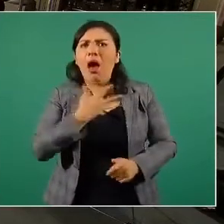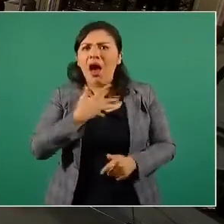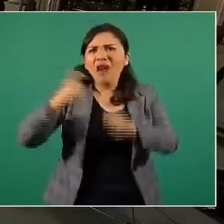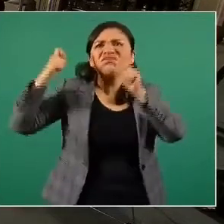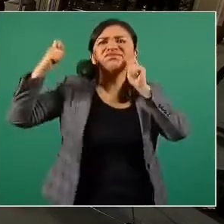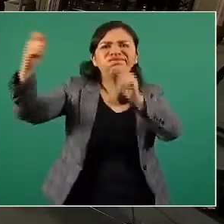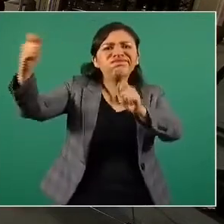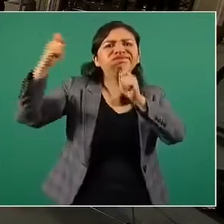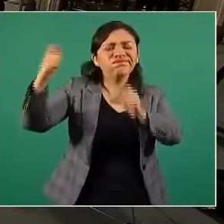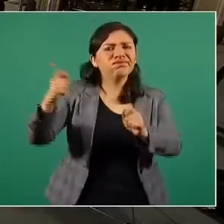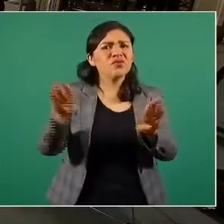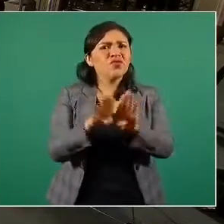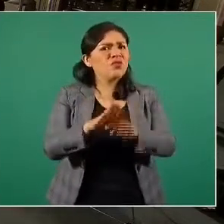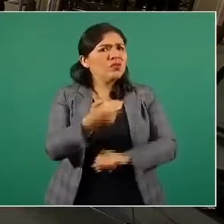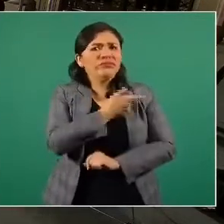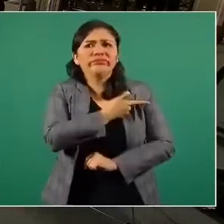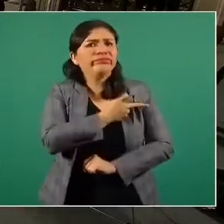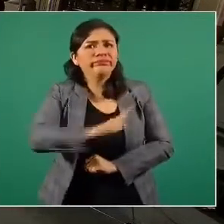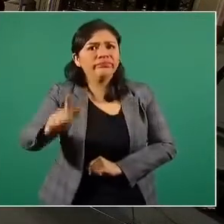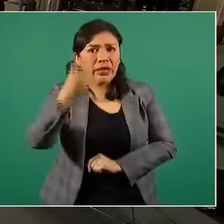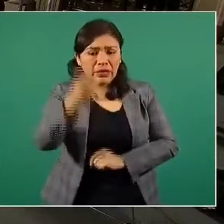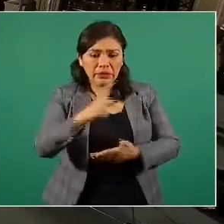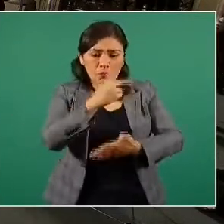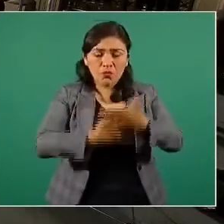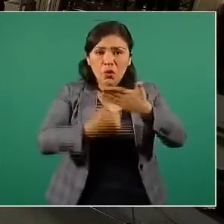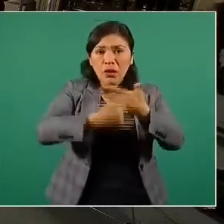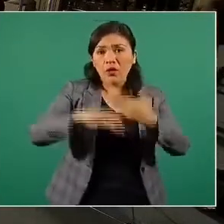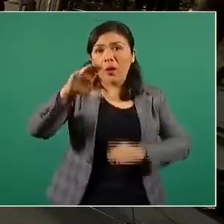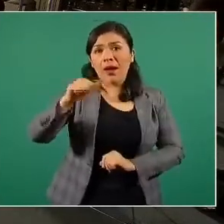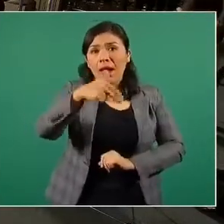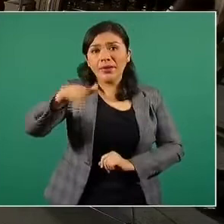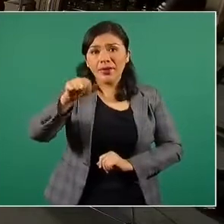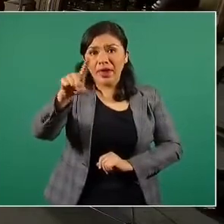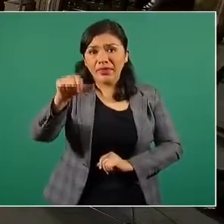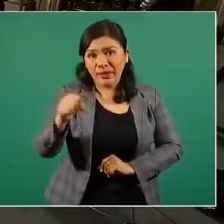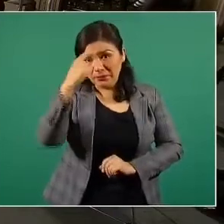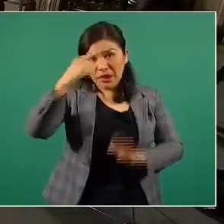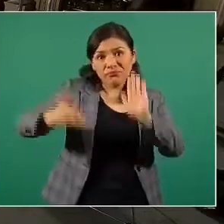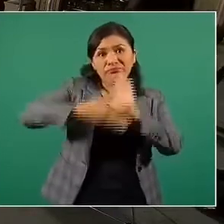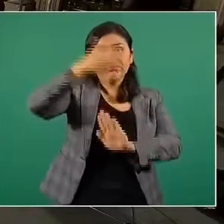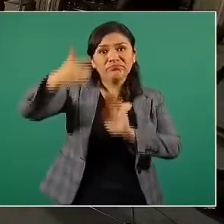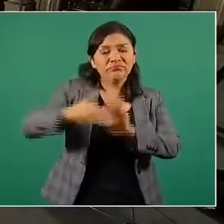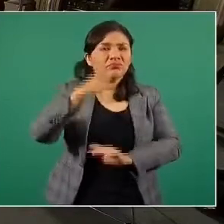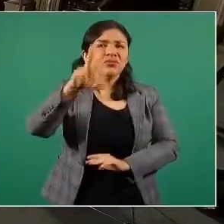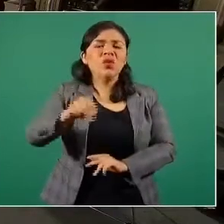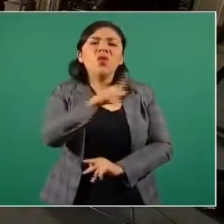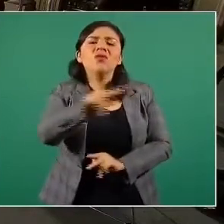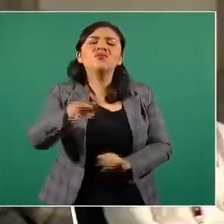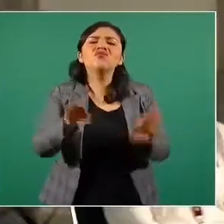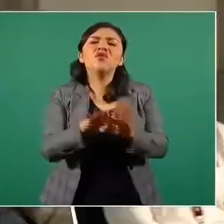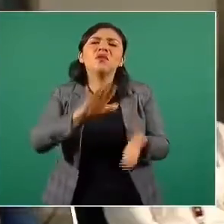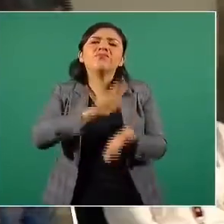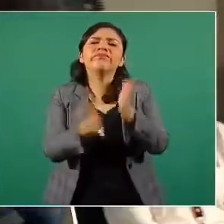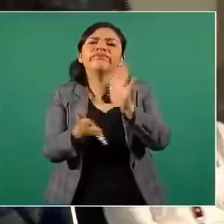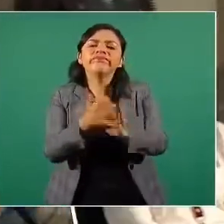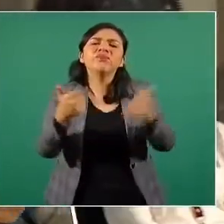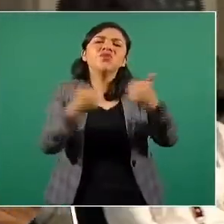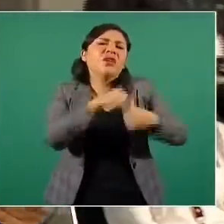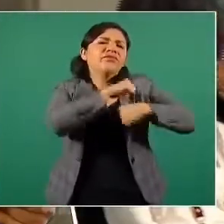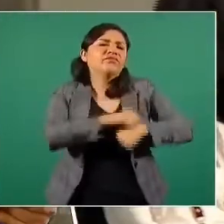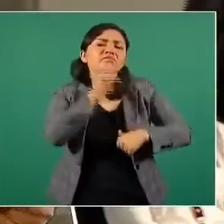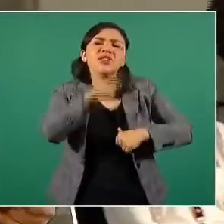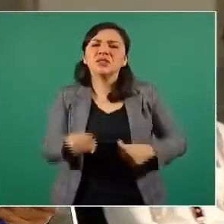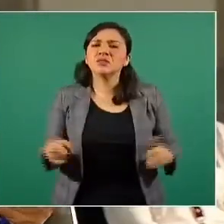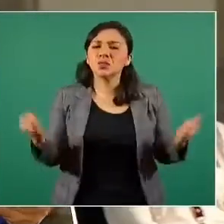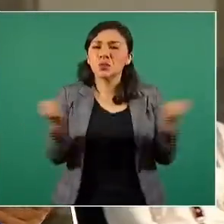expresan su repudio al proyecto Las Cañadas y a la complicidad de la Semarnat y otras autoridades.